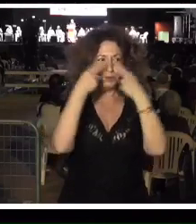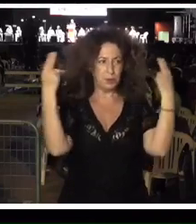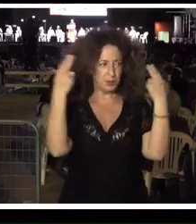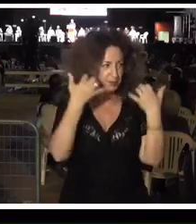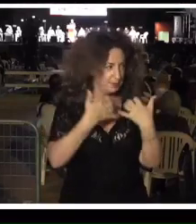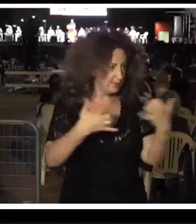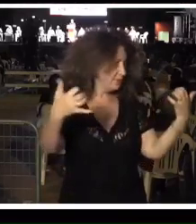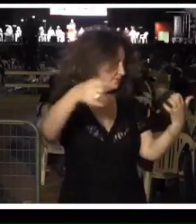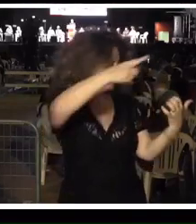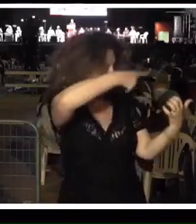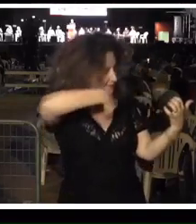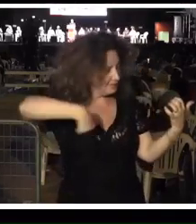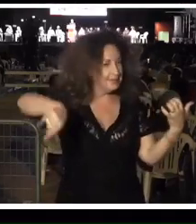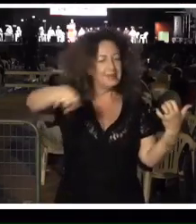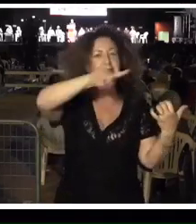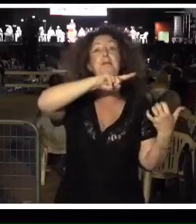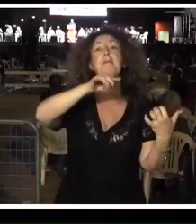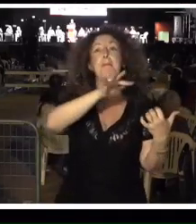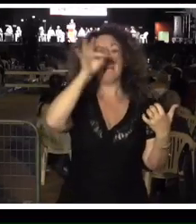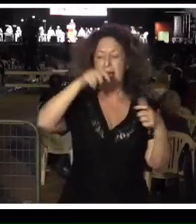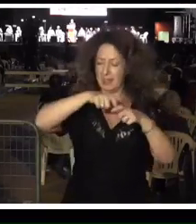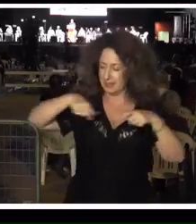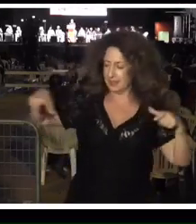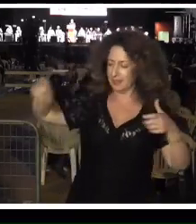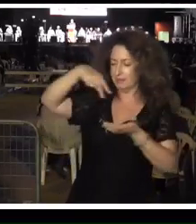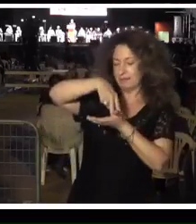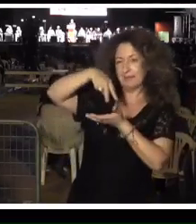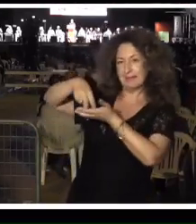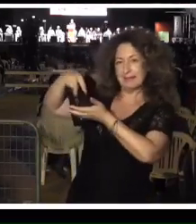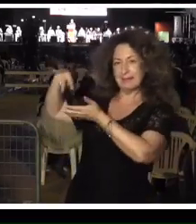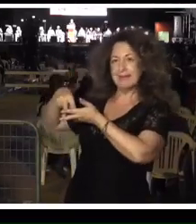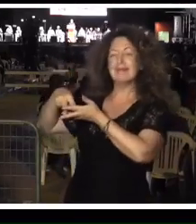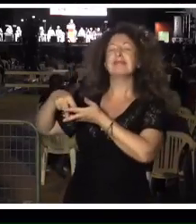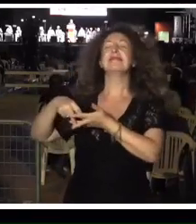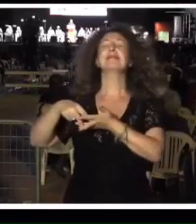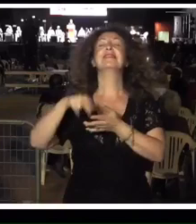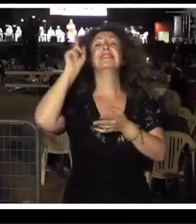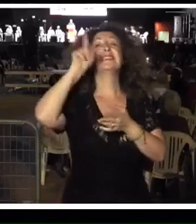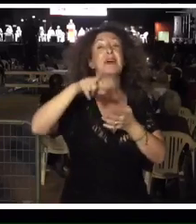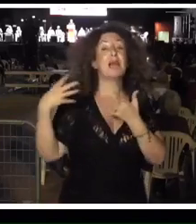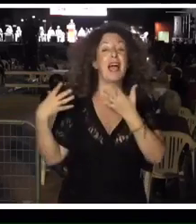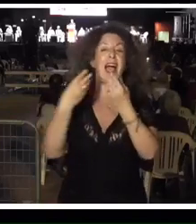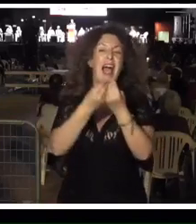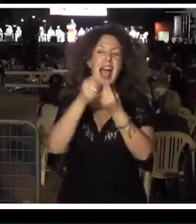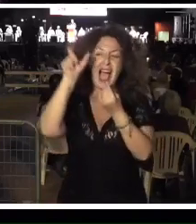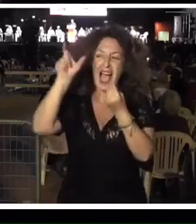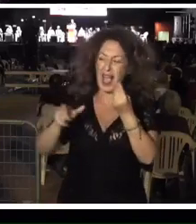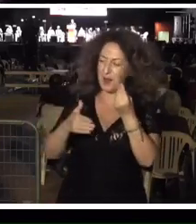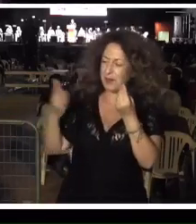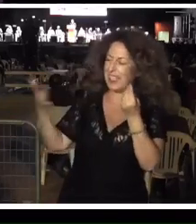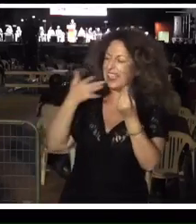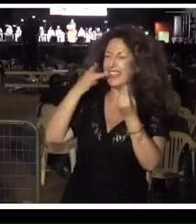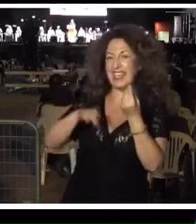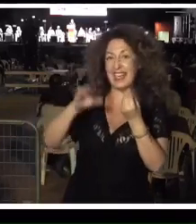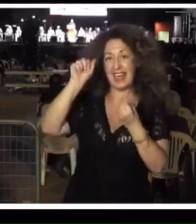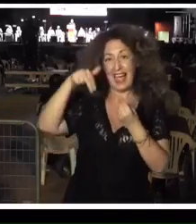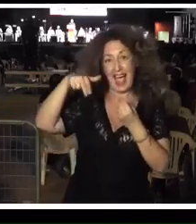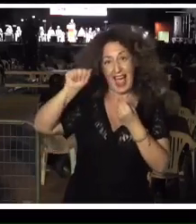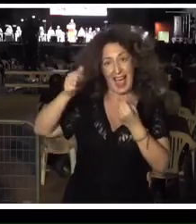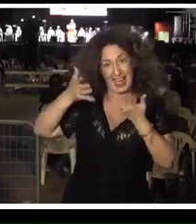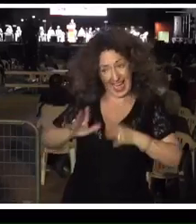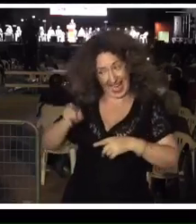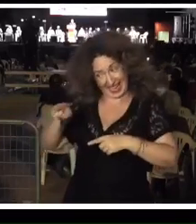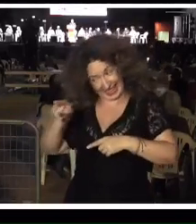que está representada aquí en este escenario. Y lo es también acompañado de su hija Ana y de su mujer Agustina, que nos